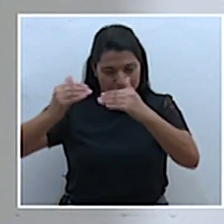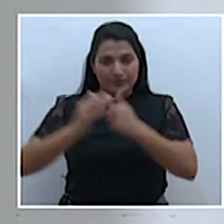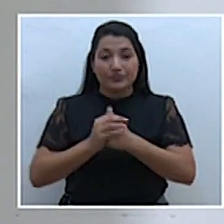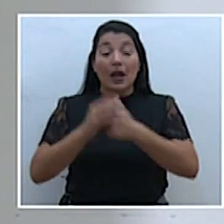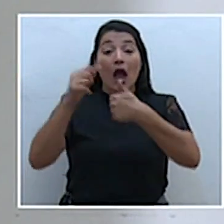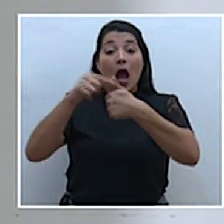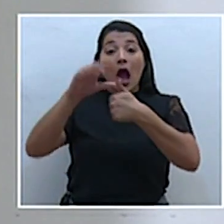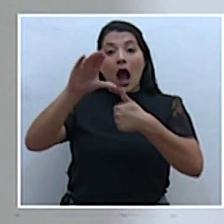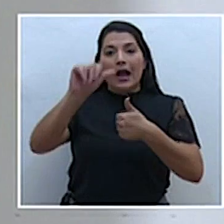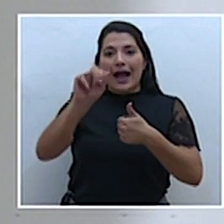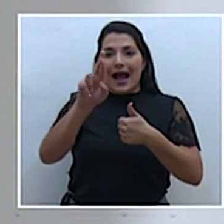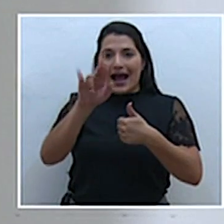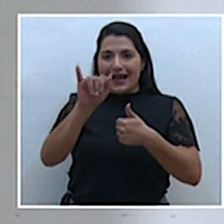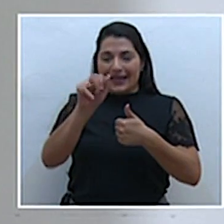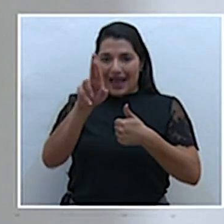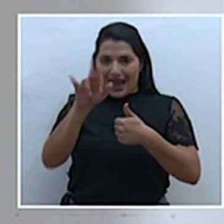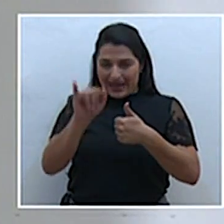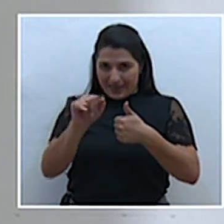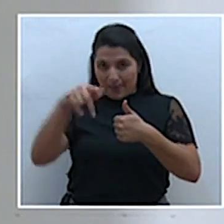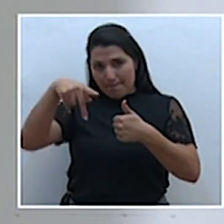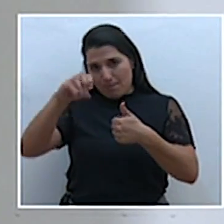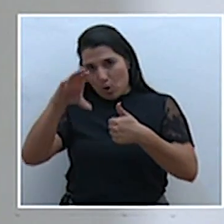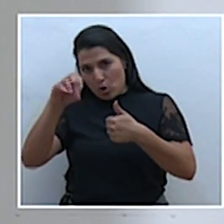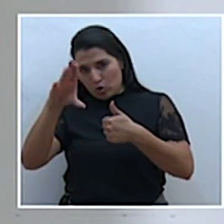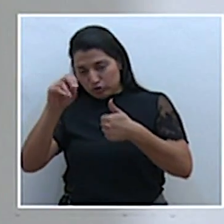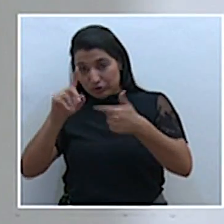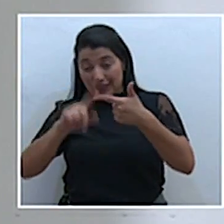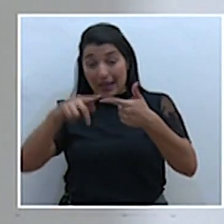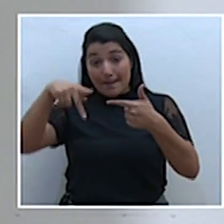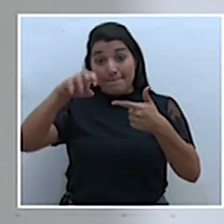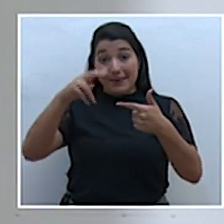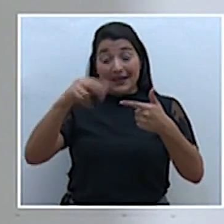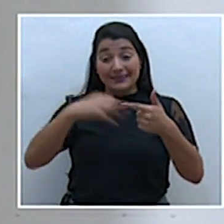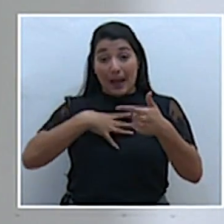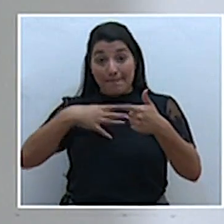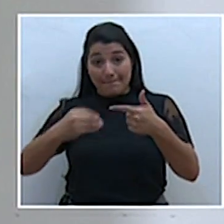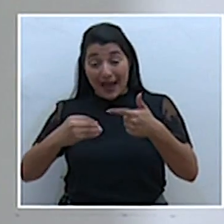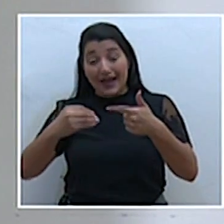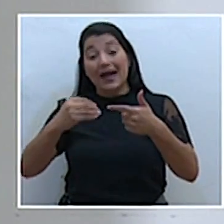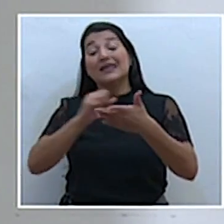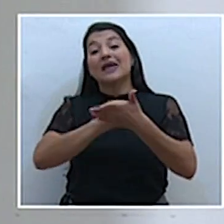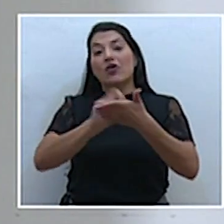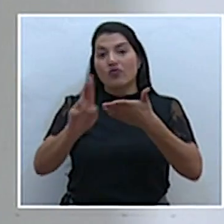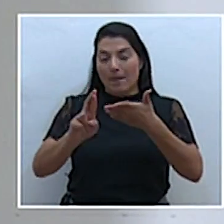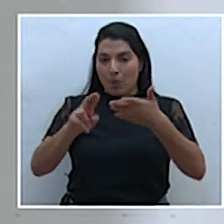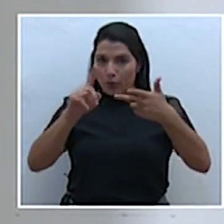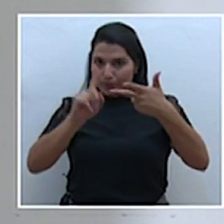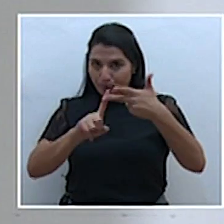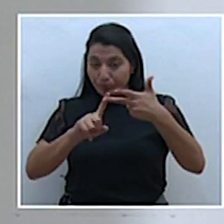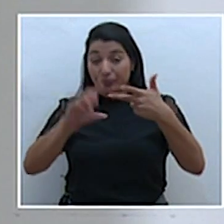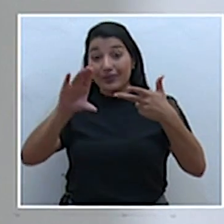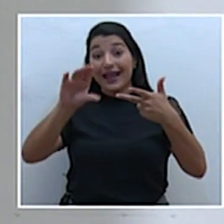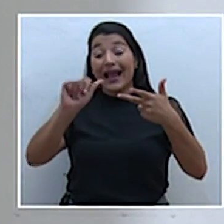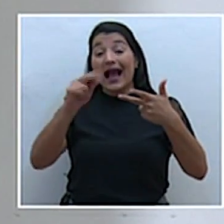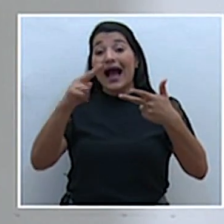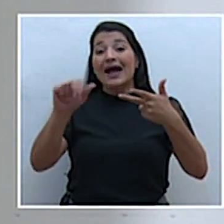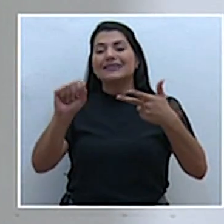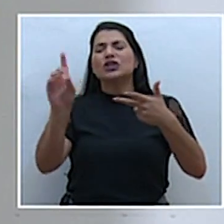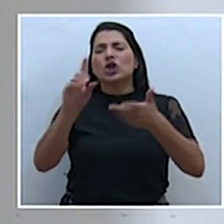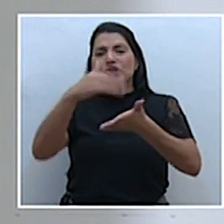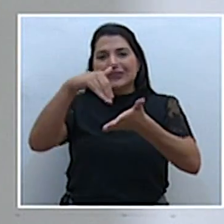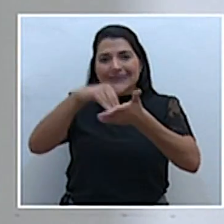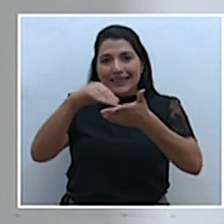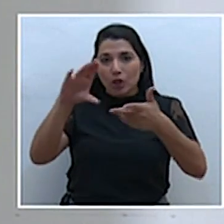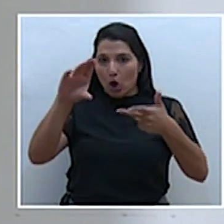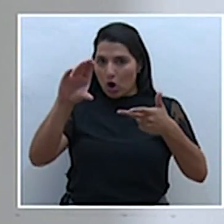distrito de Cariari en el cantón de Pocosí, el distrito de Peñas Blancas en el cantón de San Ramón, el distrito de Cañas en el